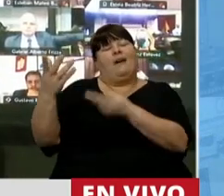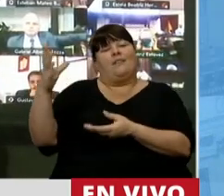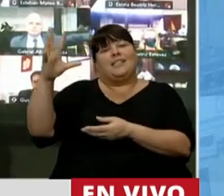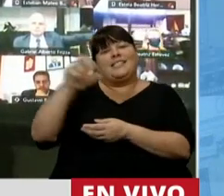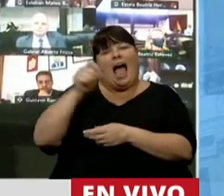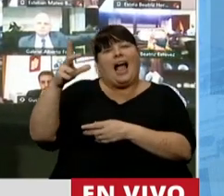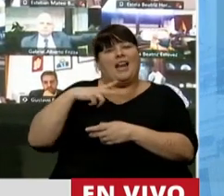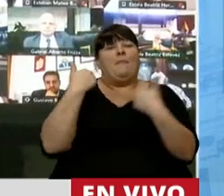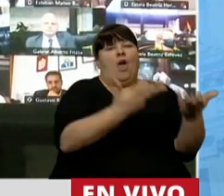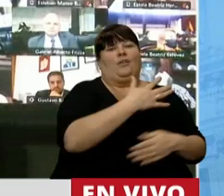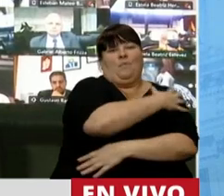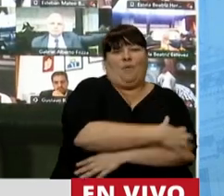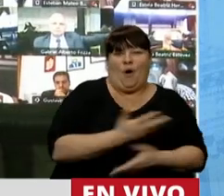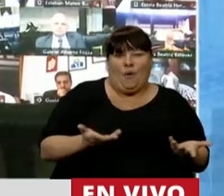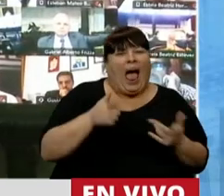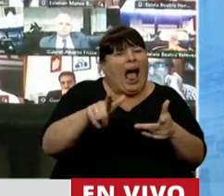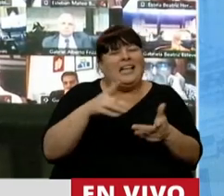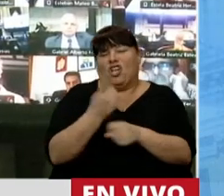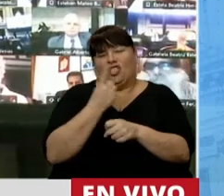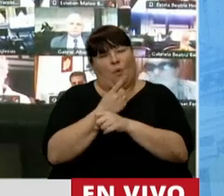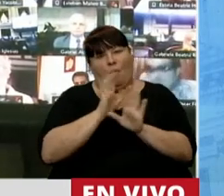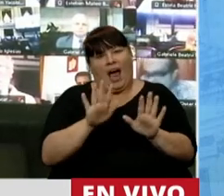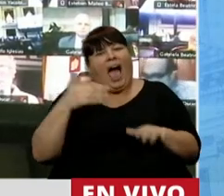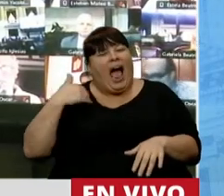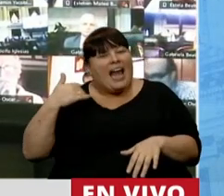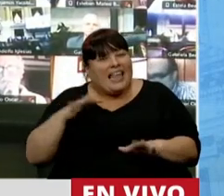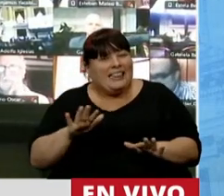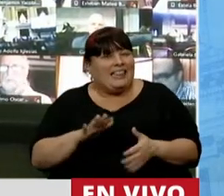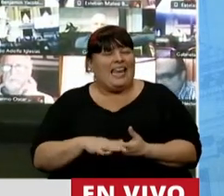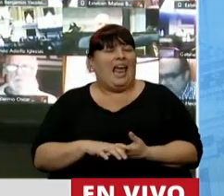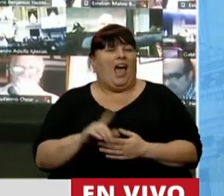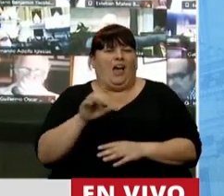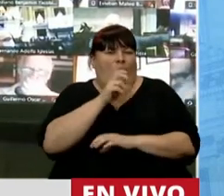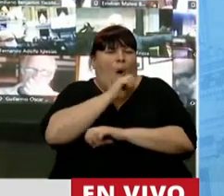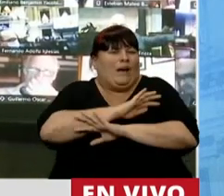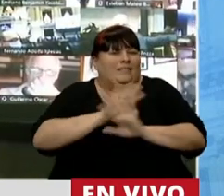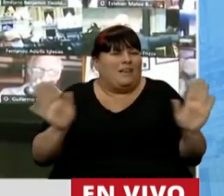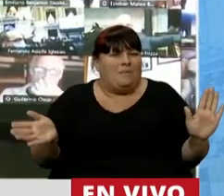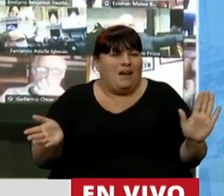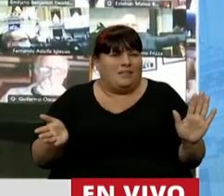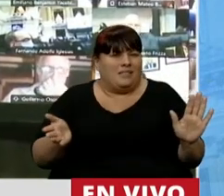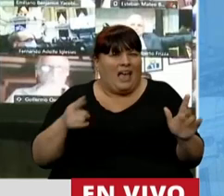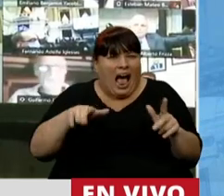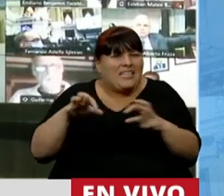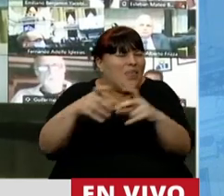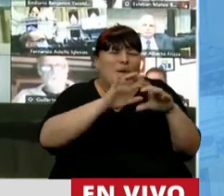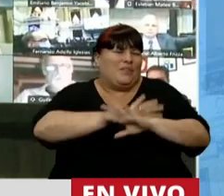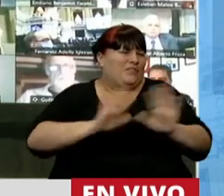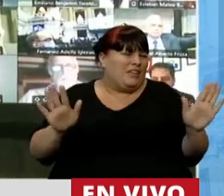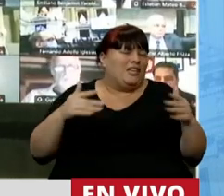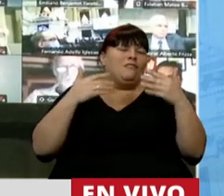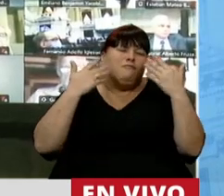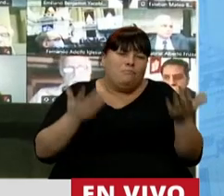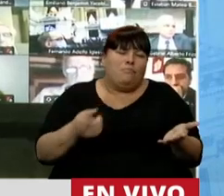No se puede actuar así. Esa es una Argentina que no resiste más este debate. Por eso,